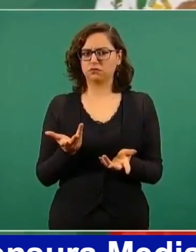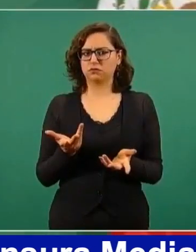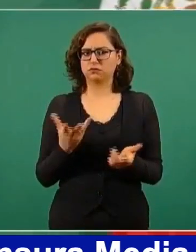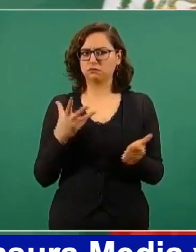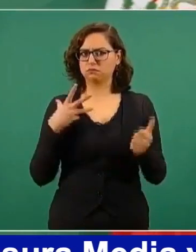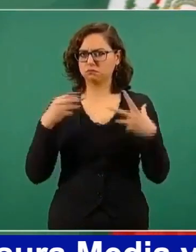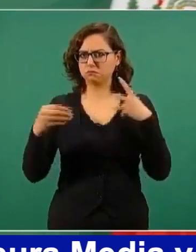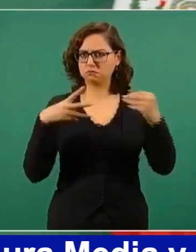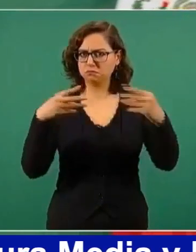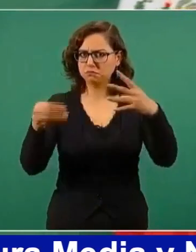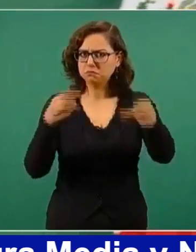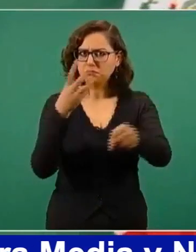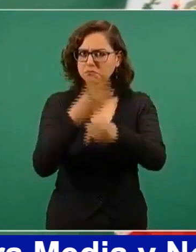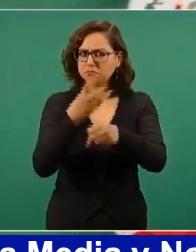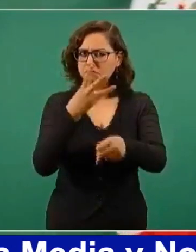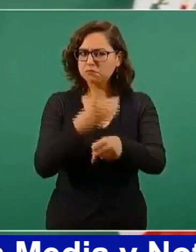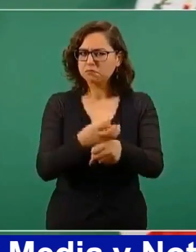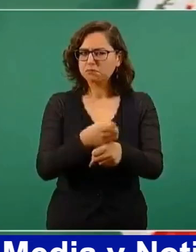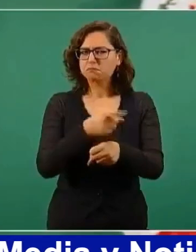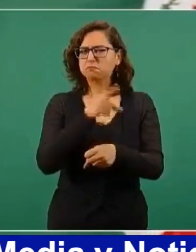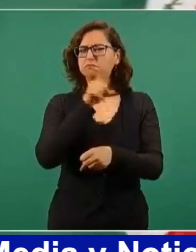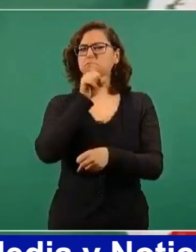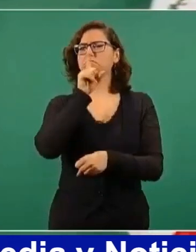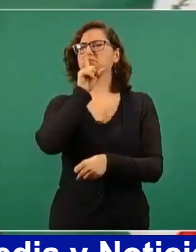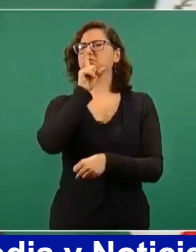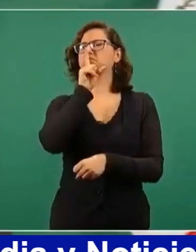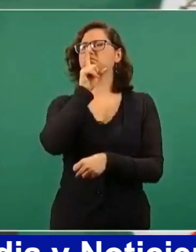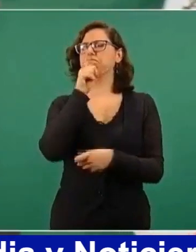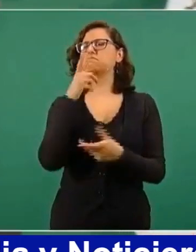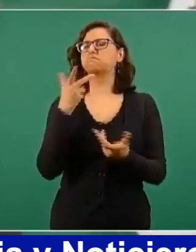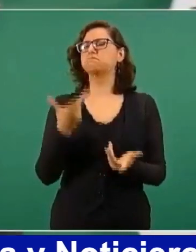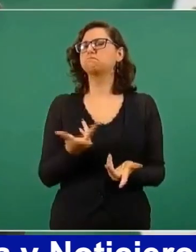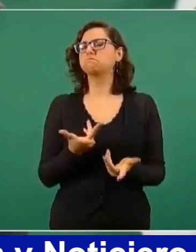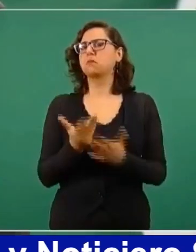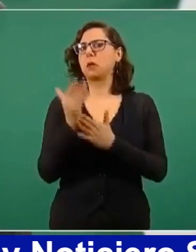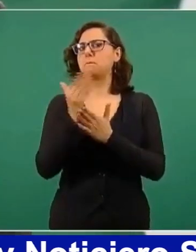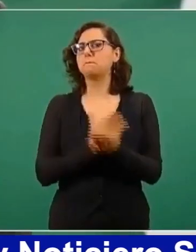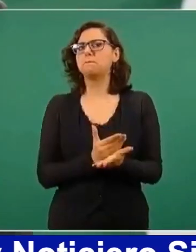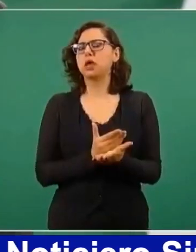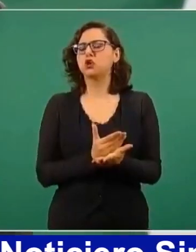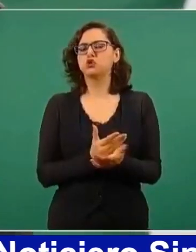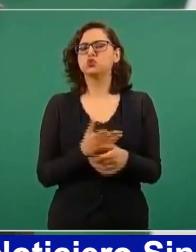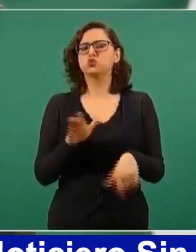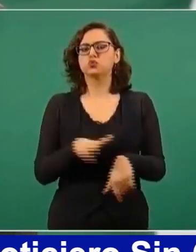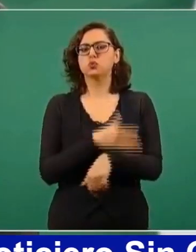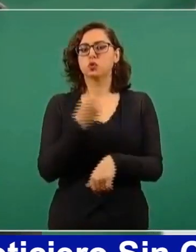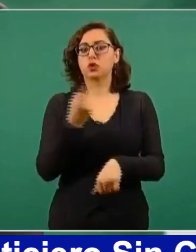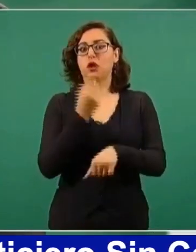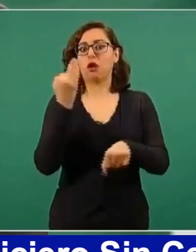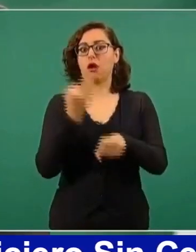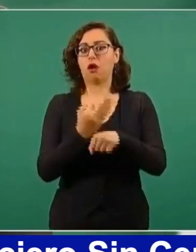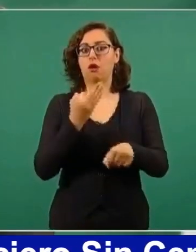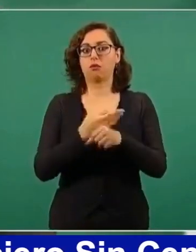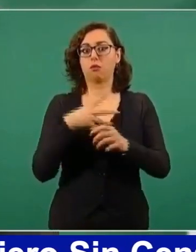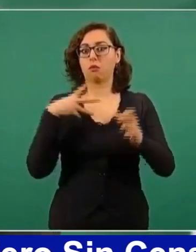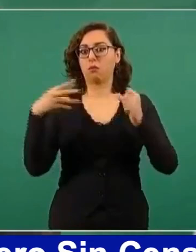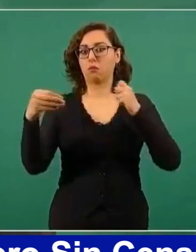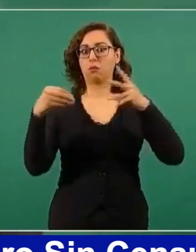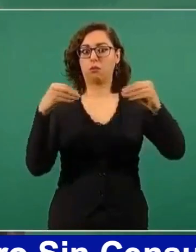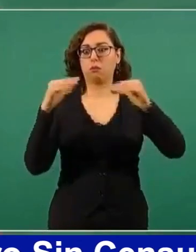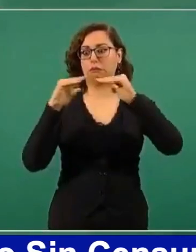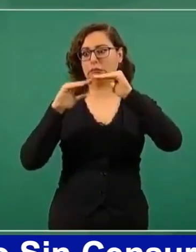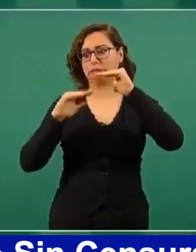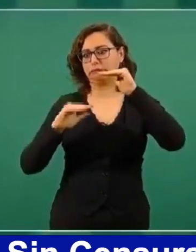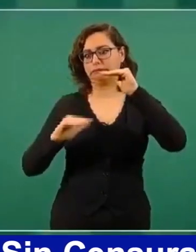porque hay una disminución de contagios considerable. Si